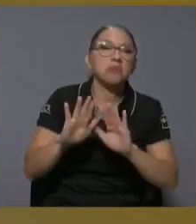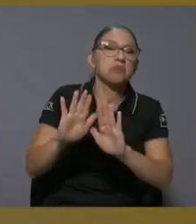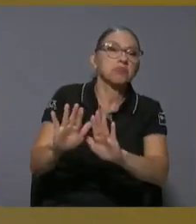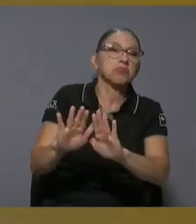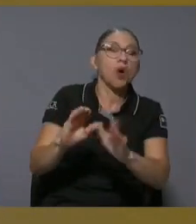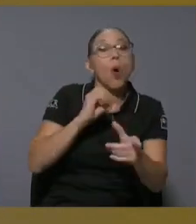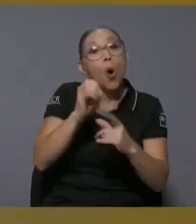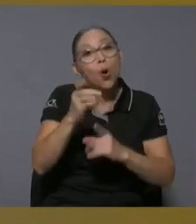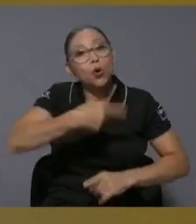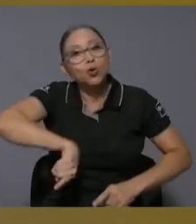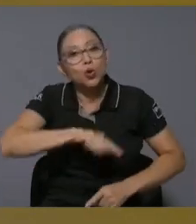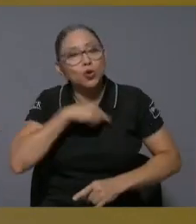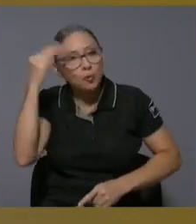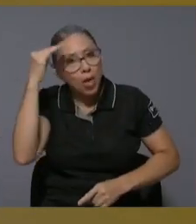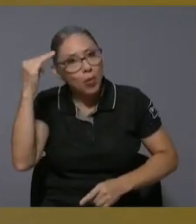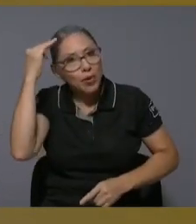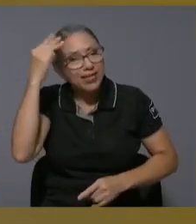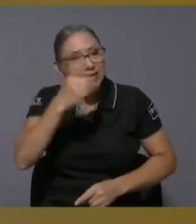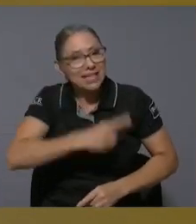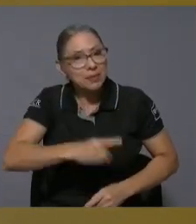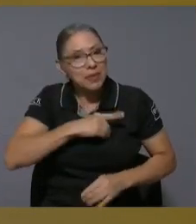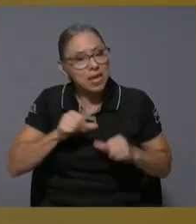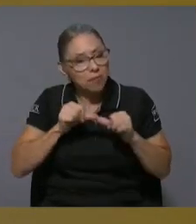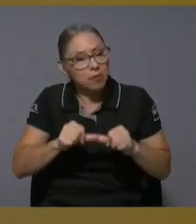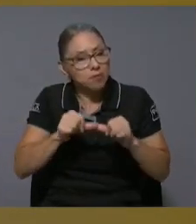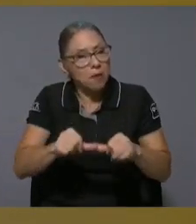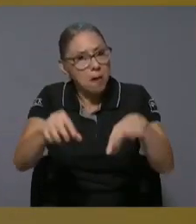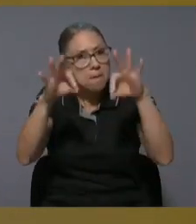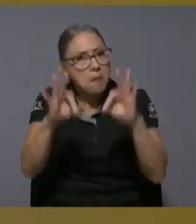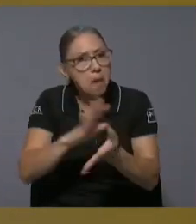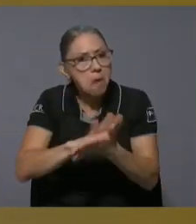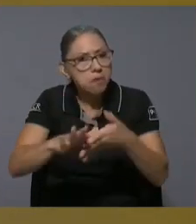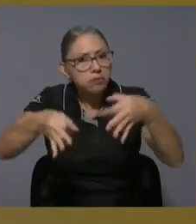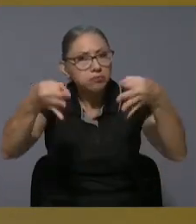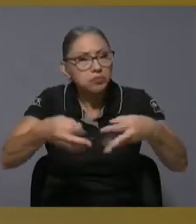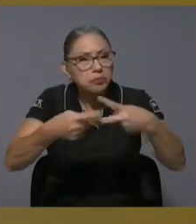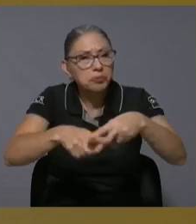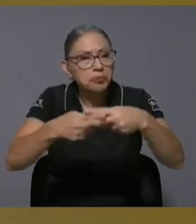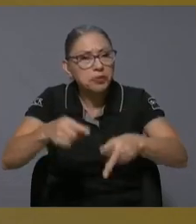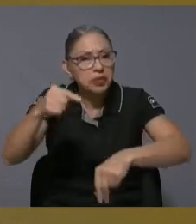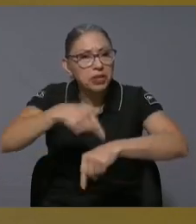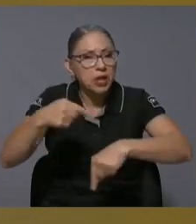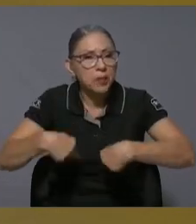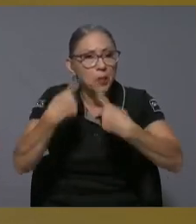y la disciplina de lograrlo mantener en el tiempo ¿verdad? eso es un reto clave que tenemos como país